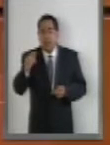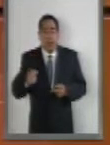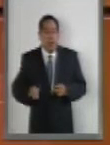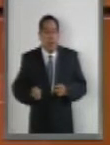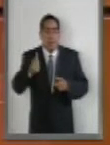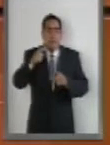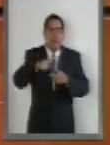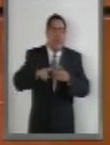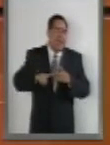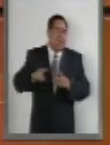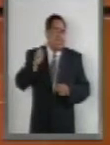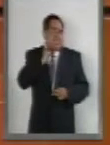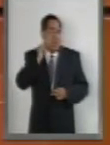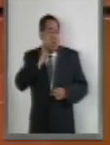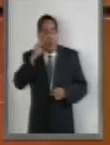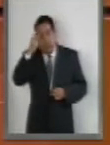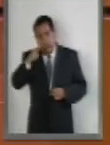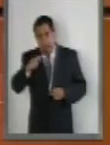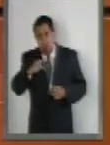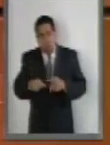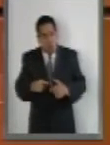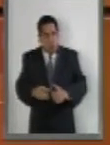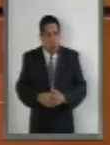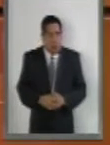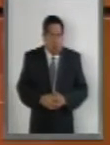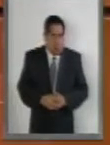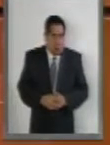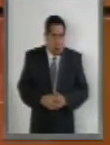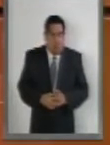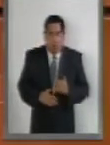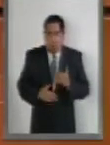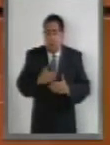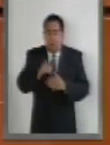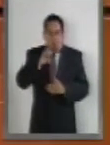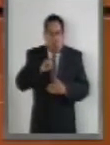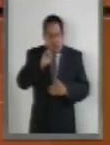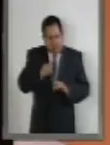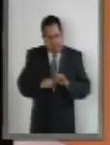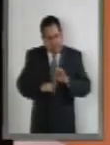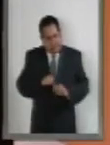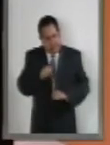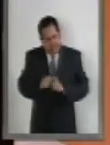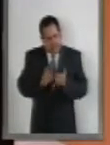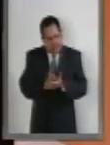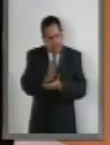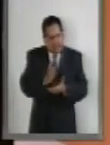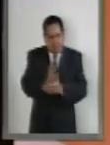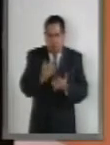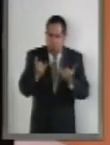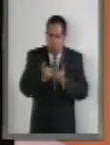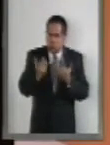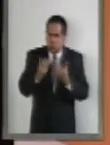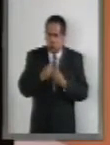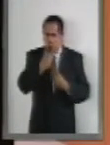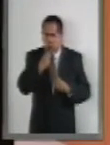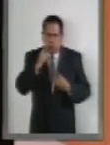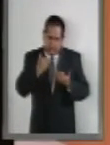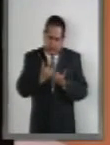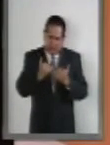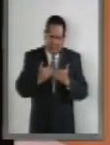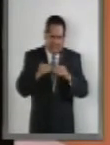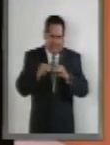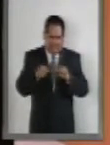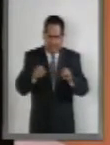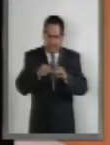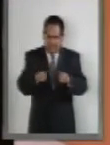primeras senadoras de la República. Son múltiples las conquistas de las mujeres y hombres que hemos alcanzado en materia de equidad